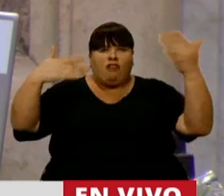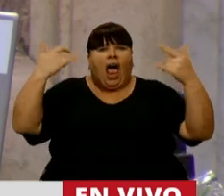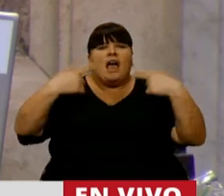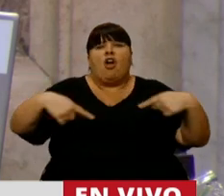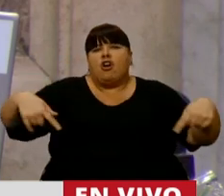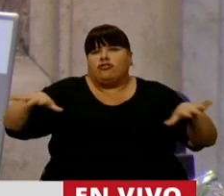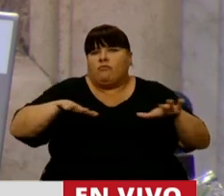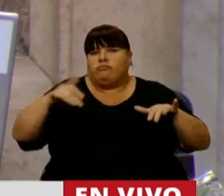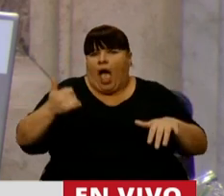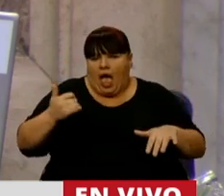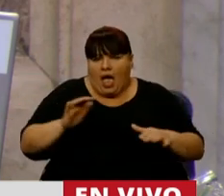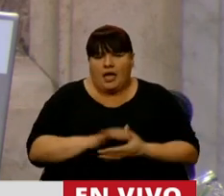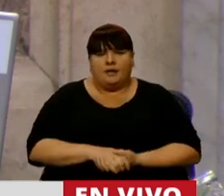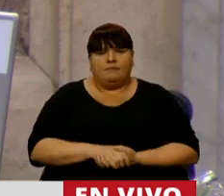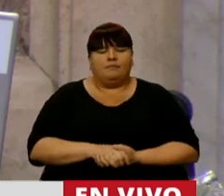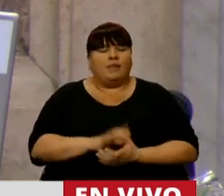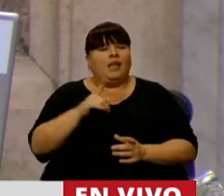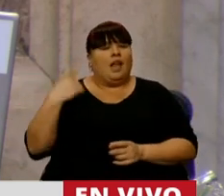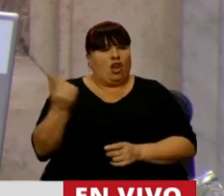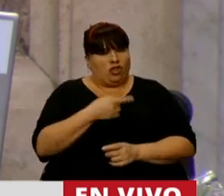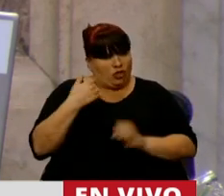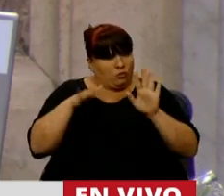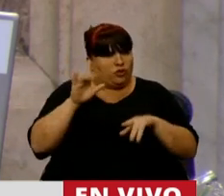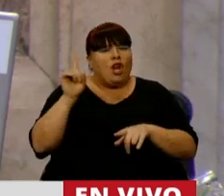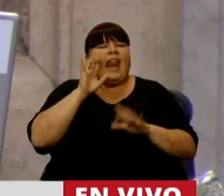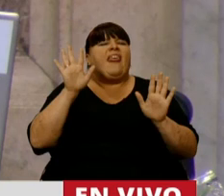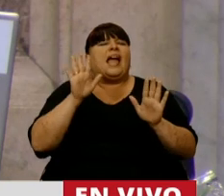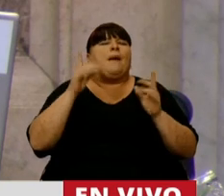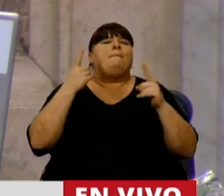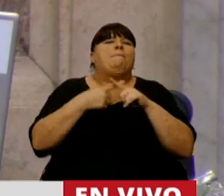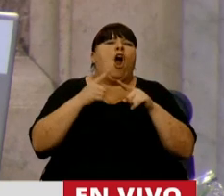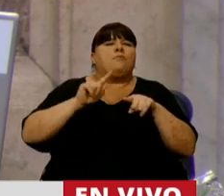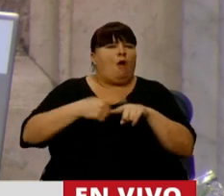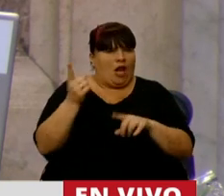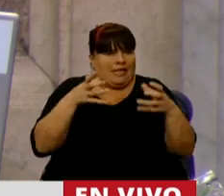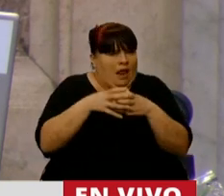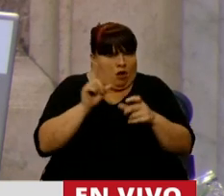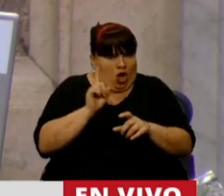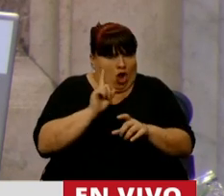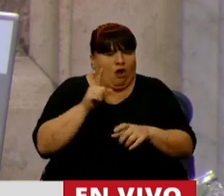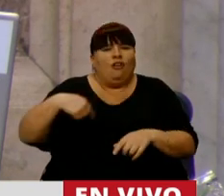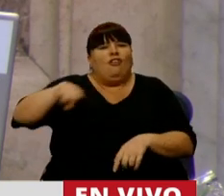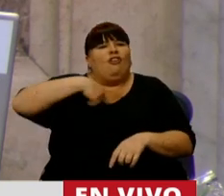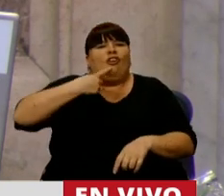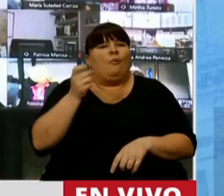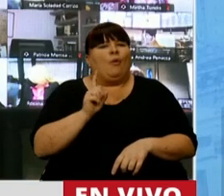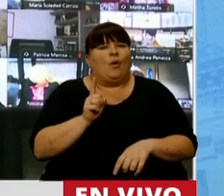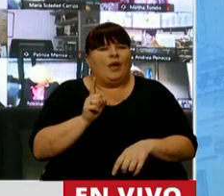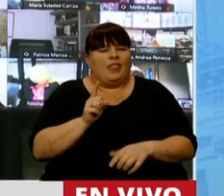que muchos de nosotros, y esto no tiene que ver con el color político, no nos damos cuenta.